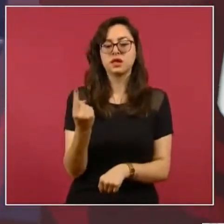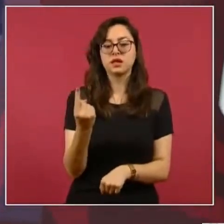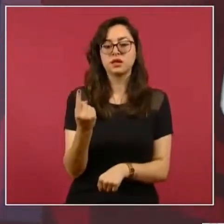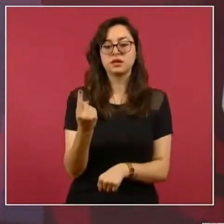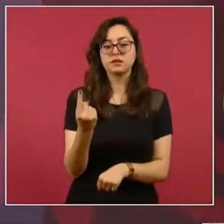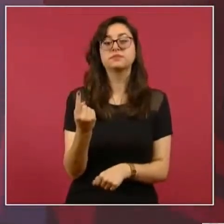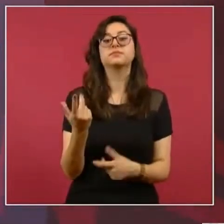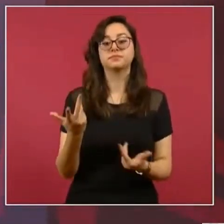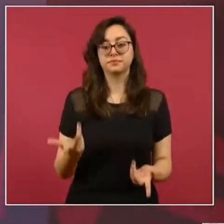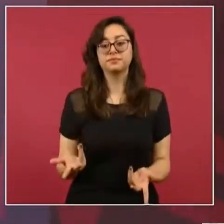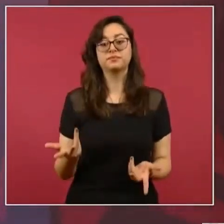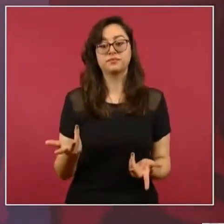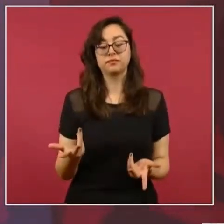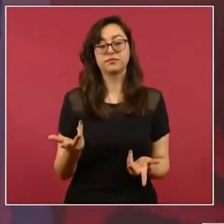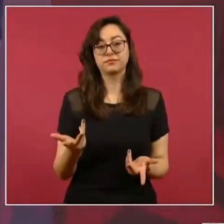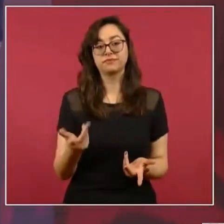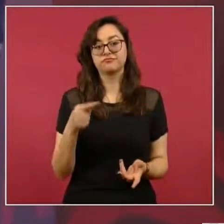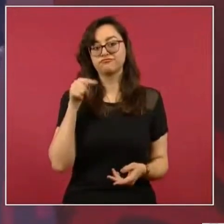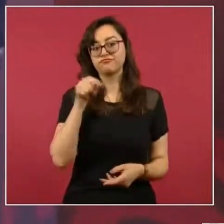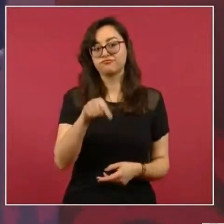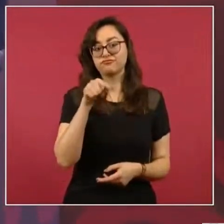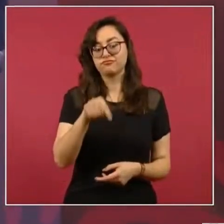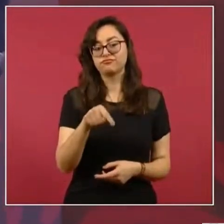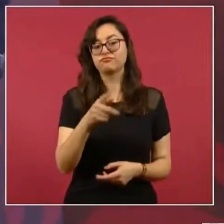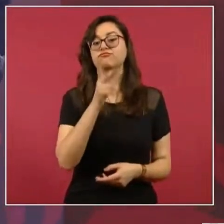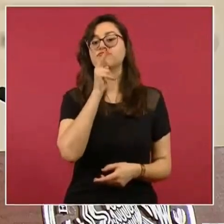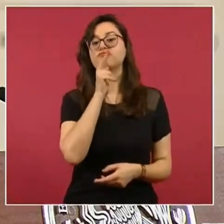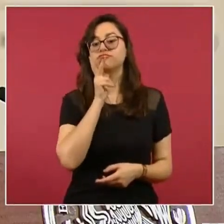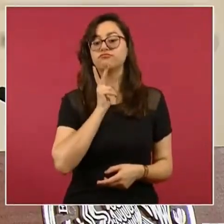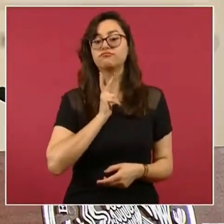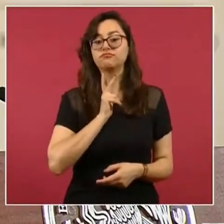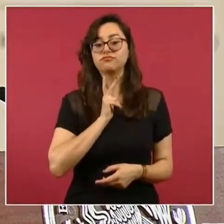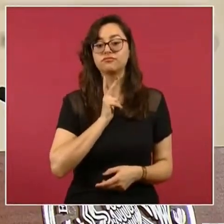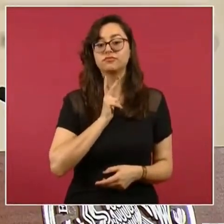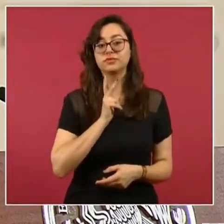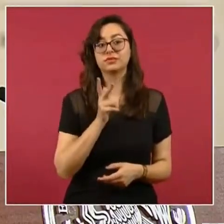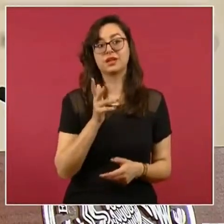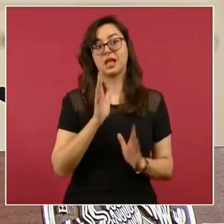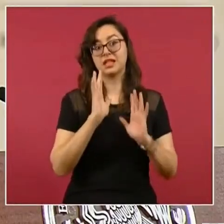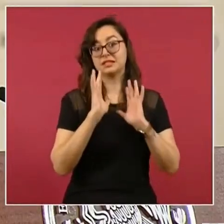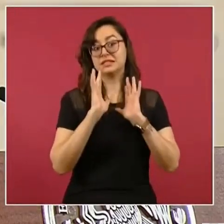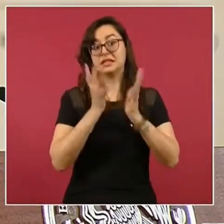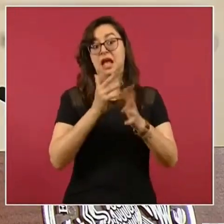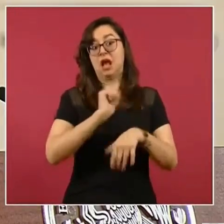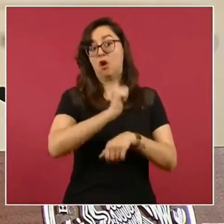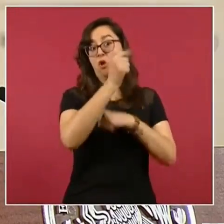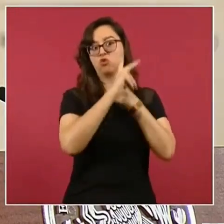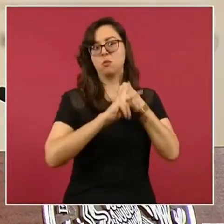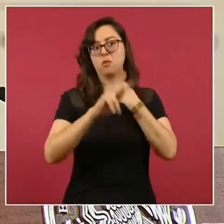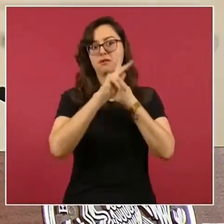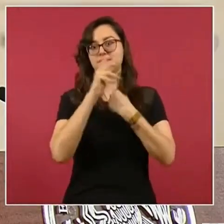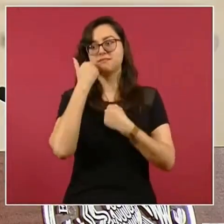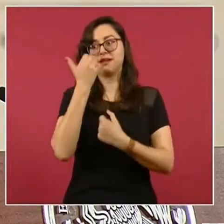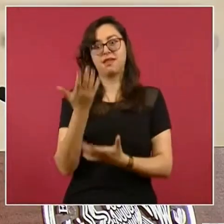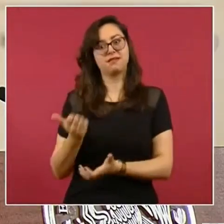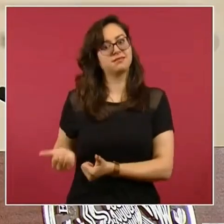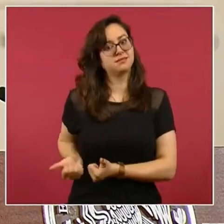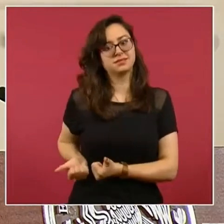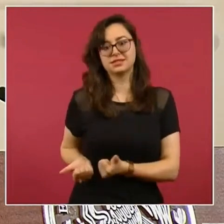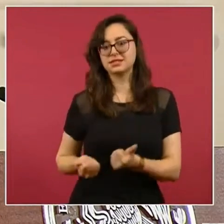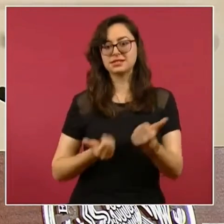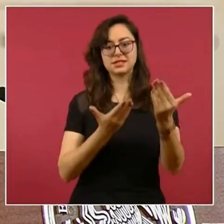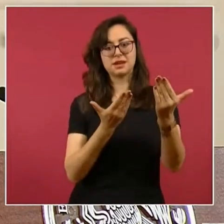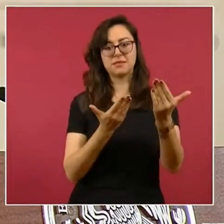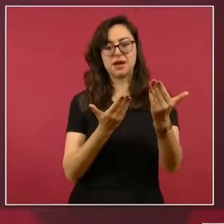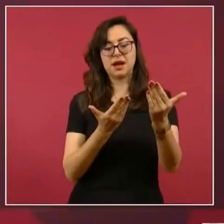a intereses foráneos y también a